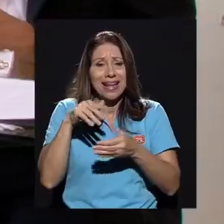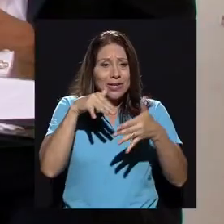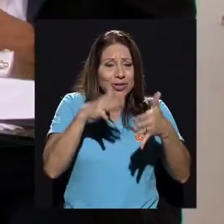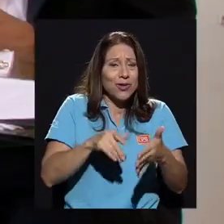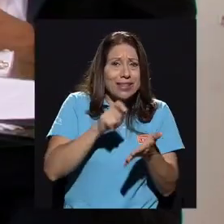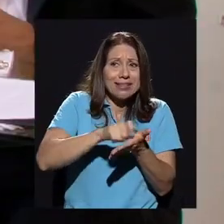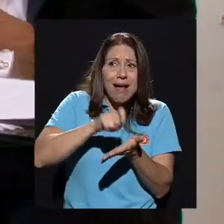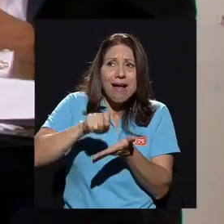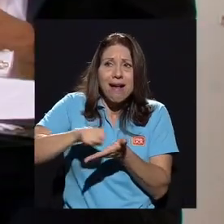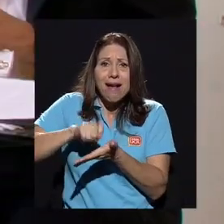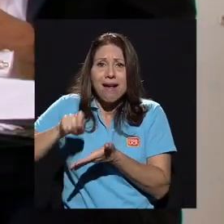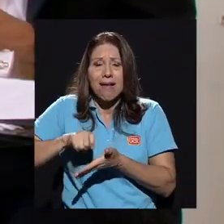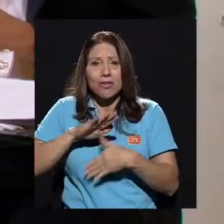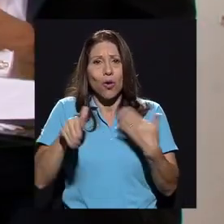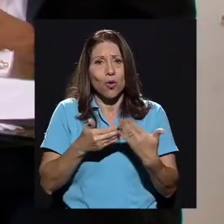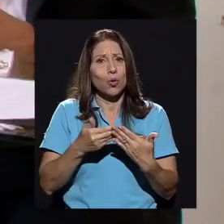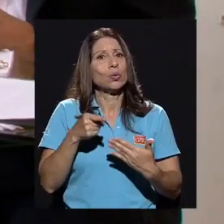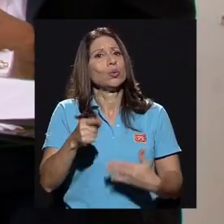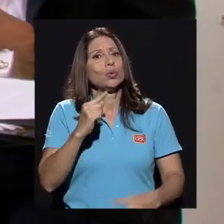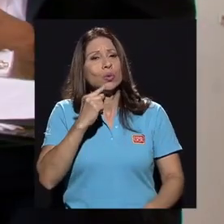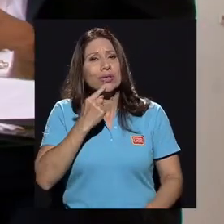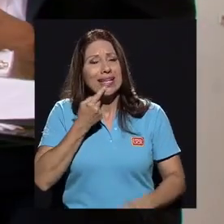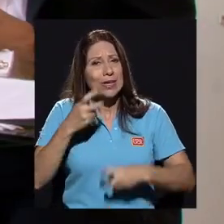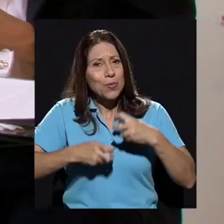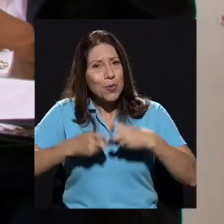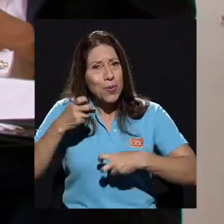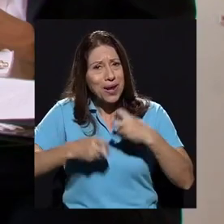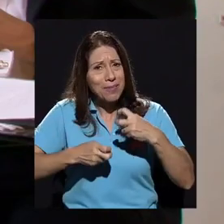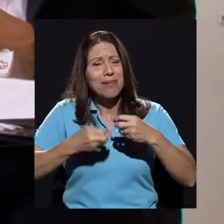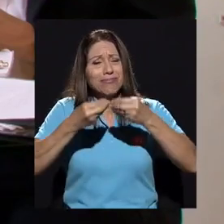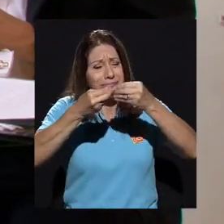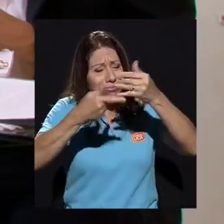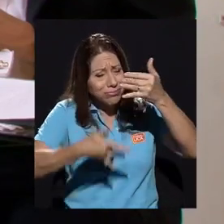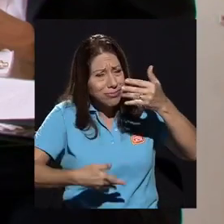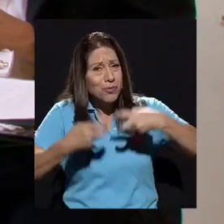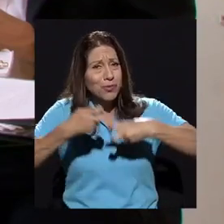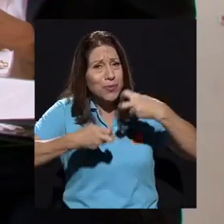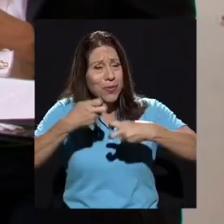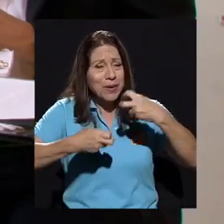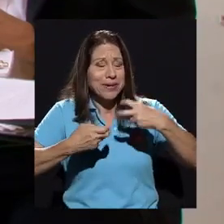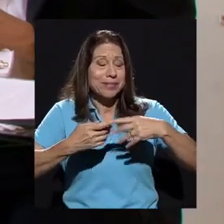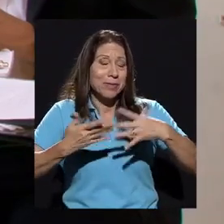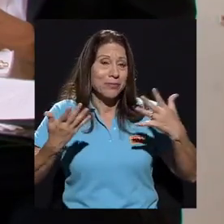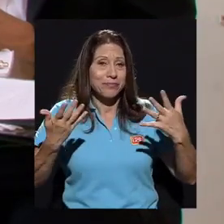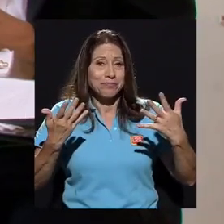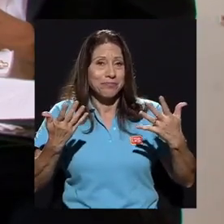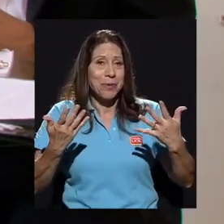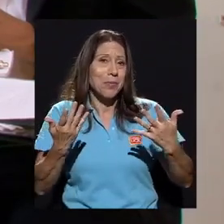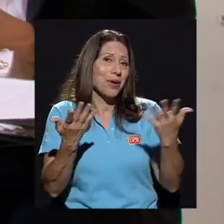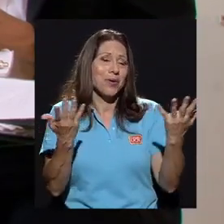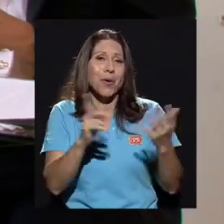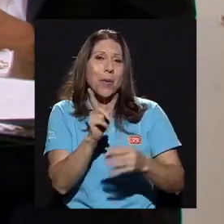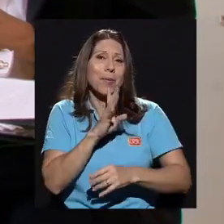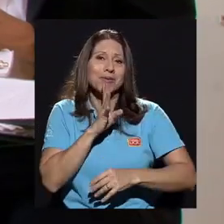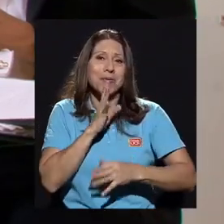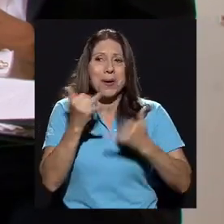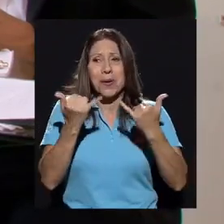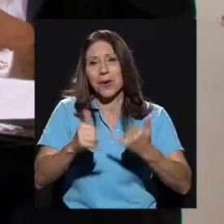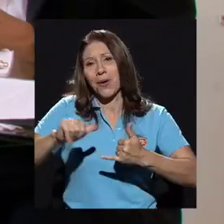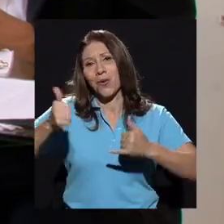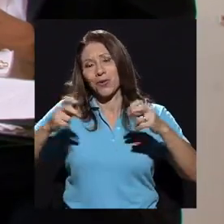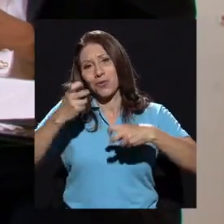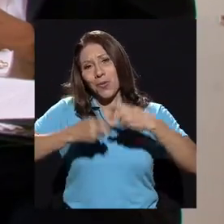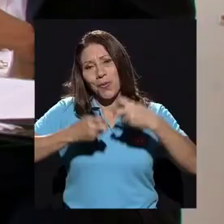lo demás. Tenemos un serio problema, dentro de muchos problemas no vamos a hablar también, bueno, vamos de otros problemas